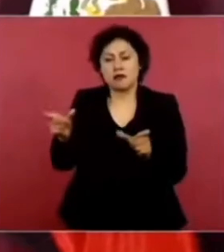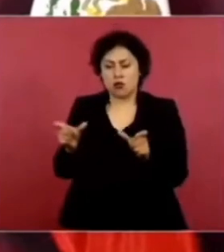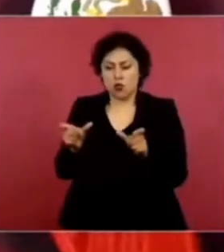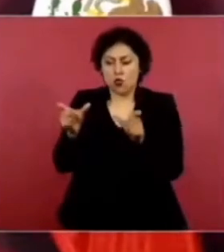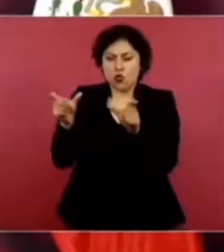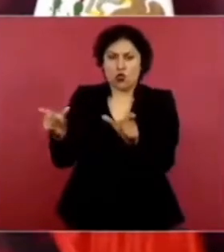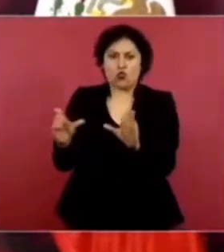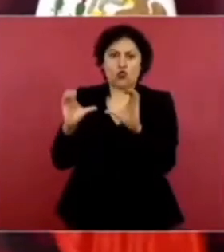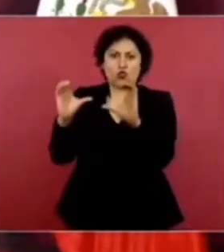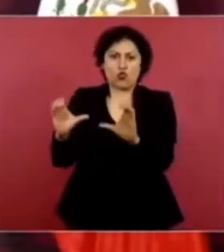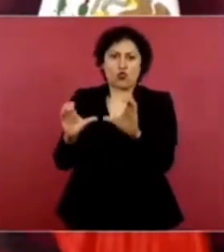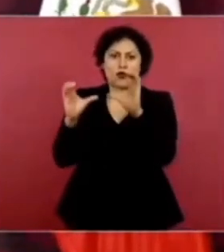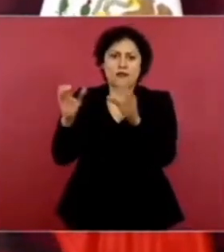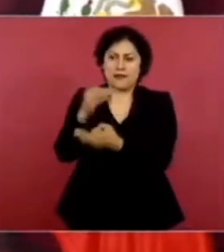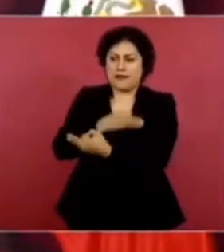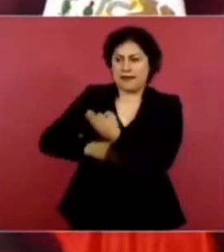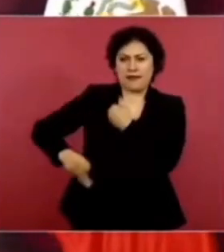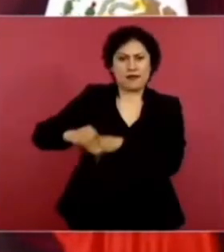reprimir al pueblo.